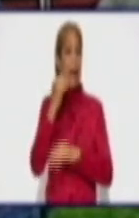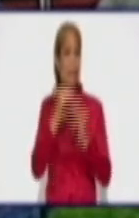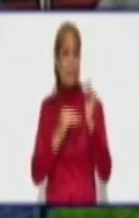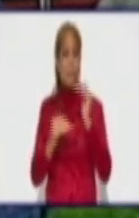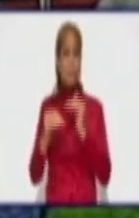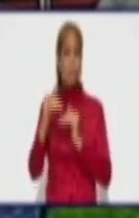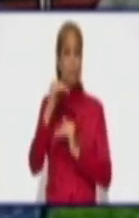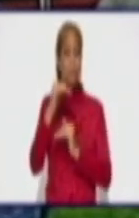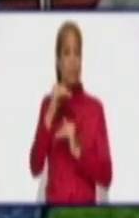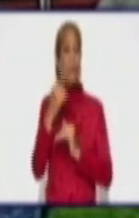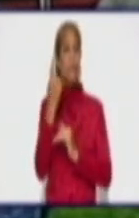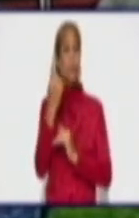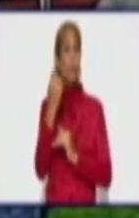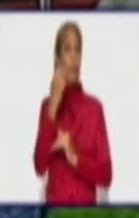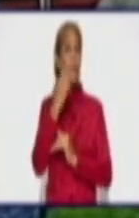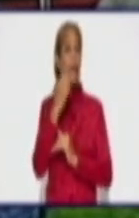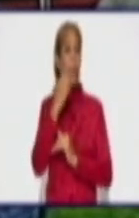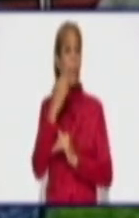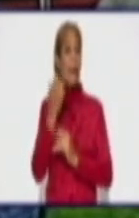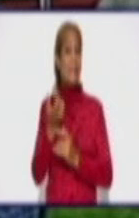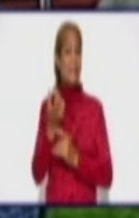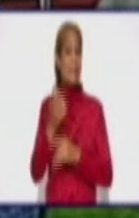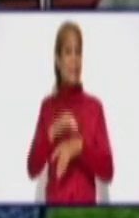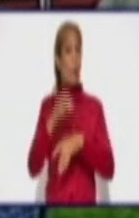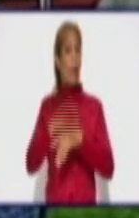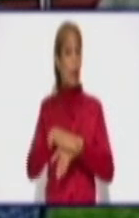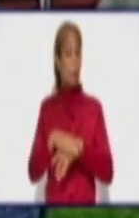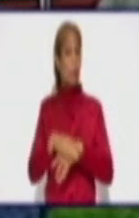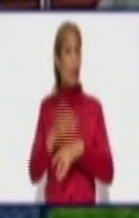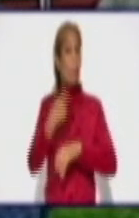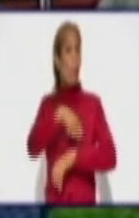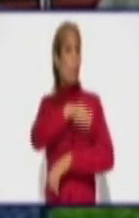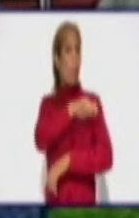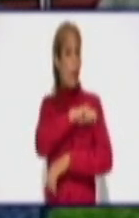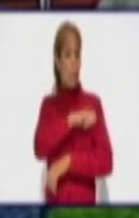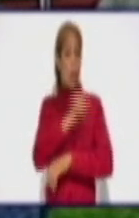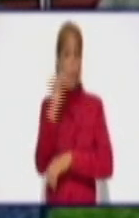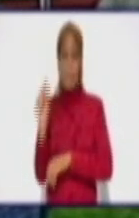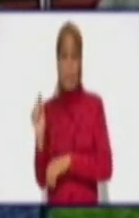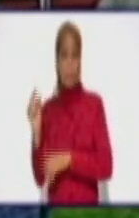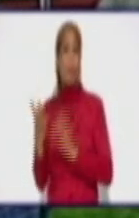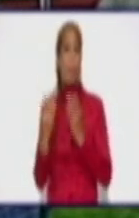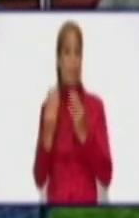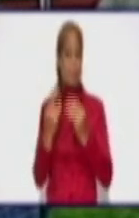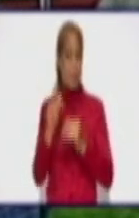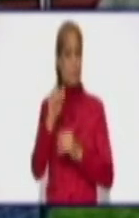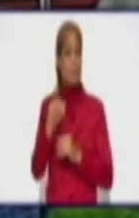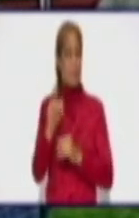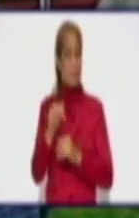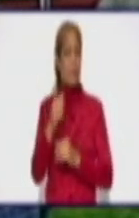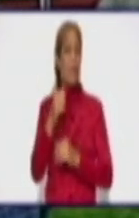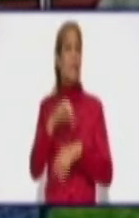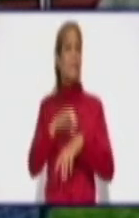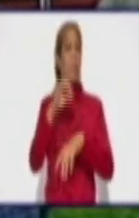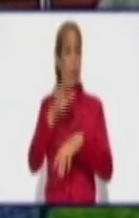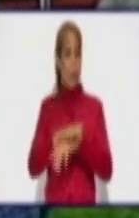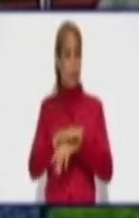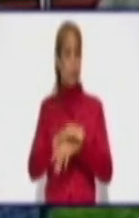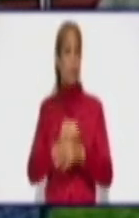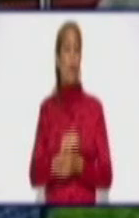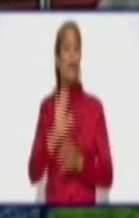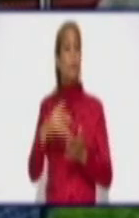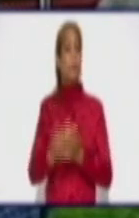Granma y uno de los más grandes del país. Y en este minuto la mayor situación